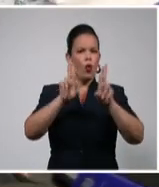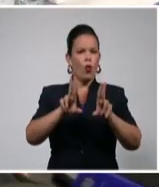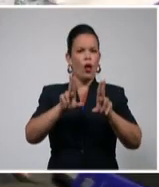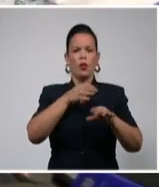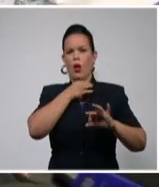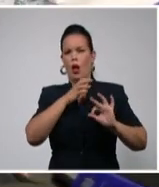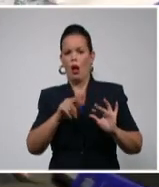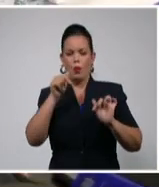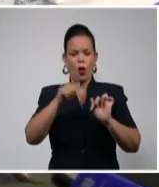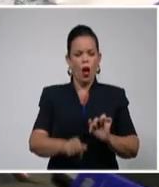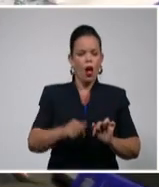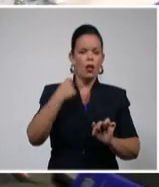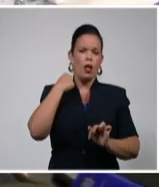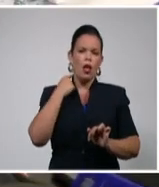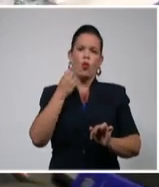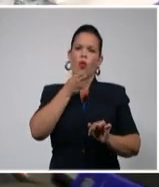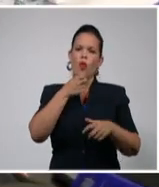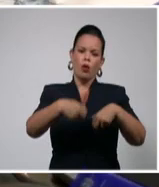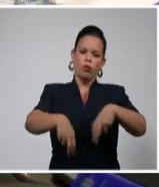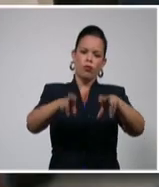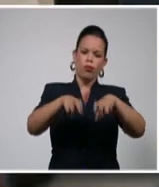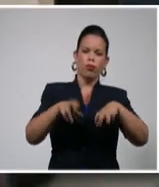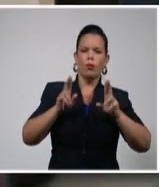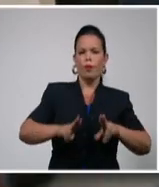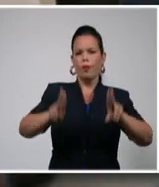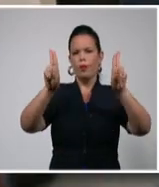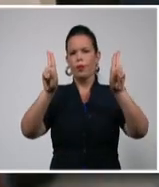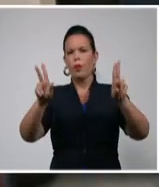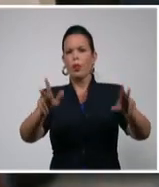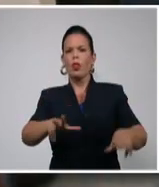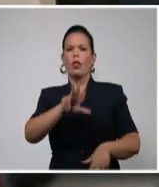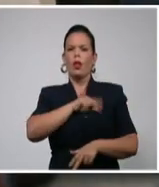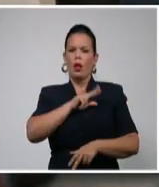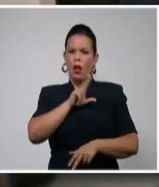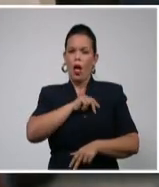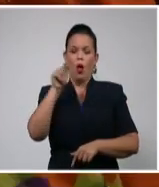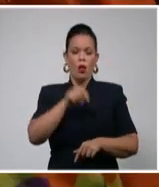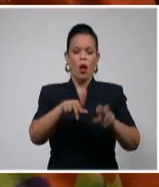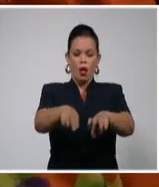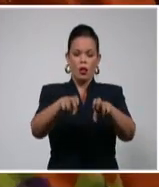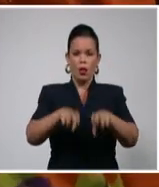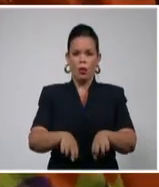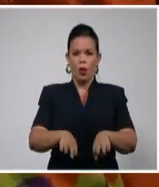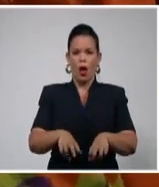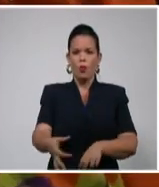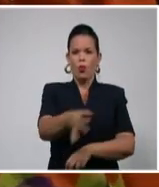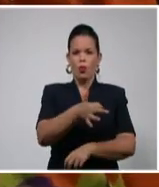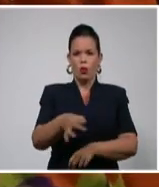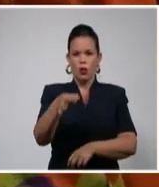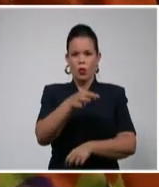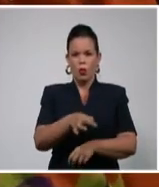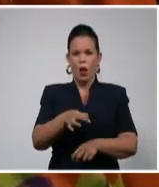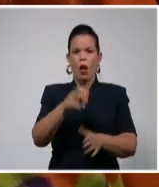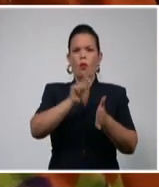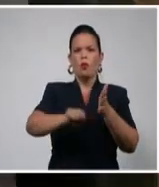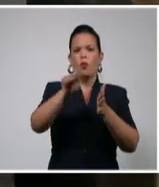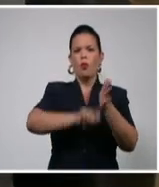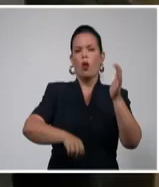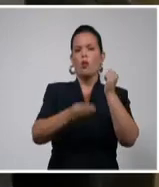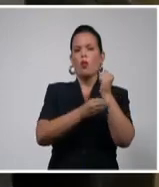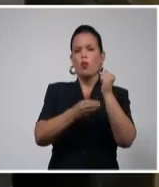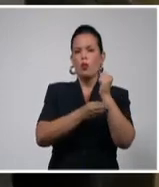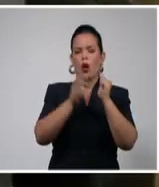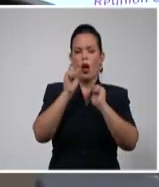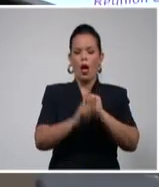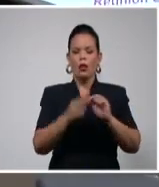este año el proceso de rendición de cuenta de los delegados a sus electores. Las Asambleas Municipales del Poder Popular evaluarán con las respectivas administraciones